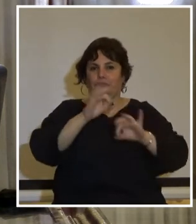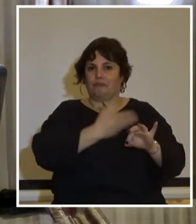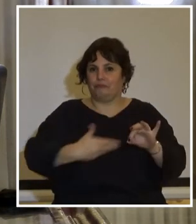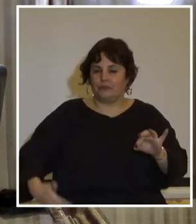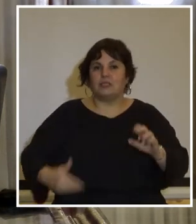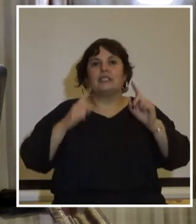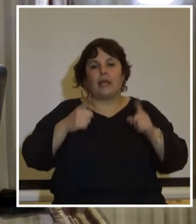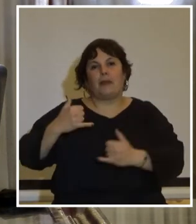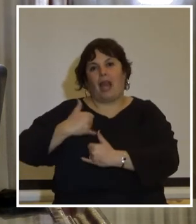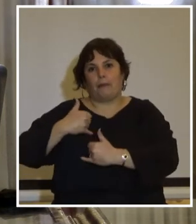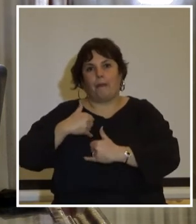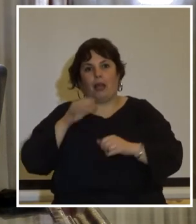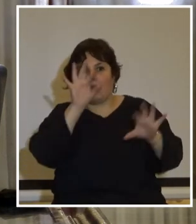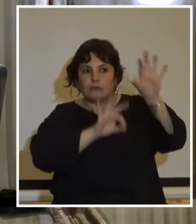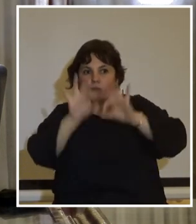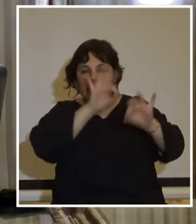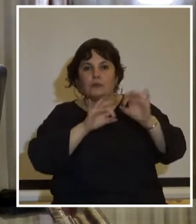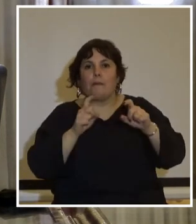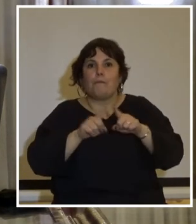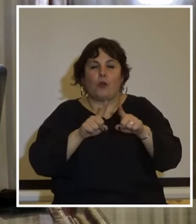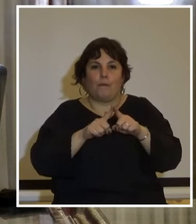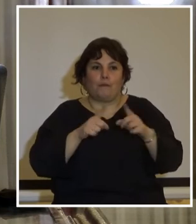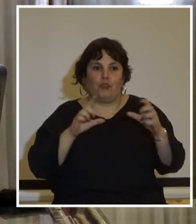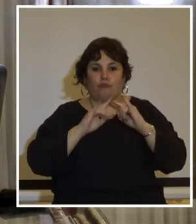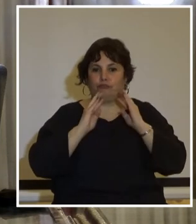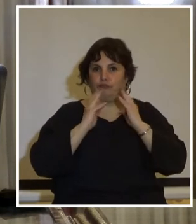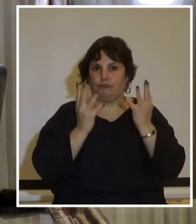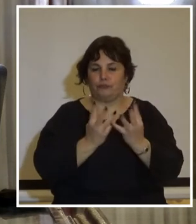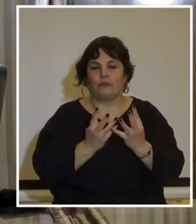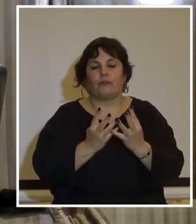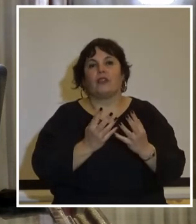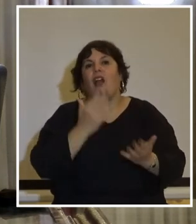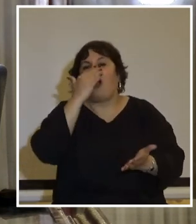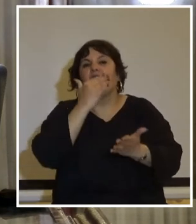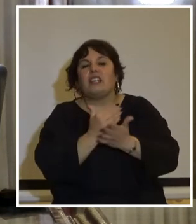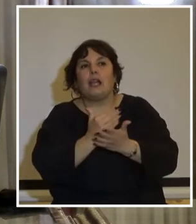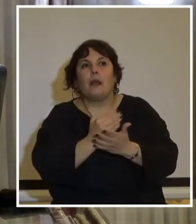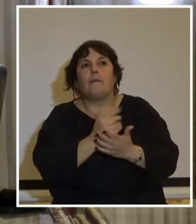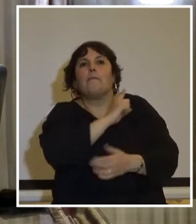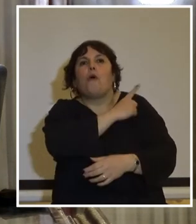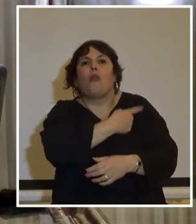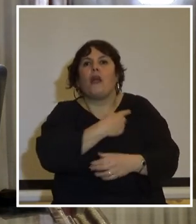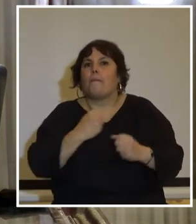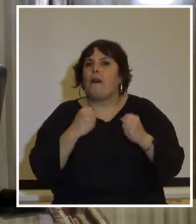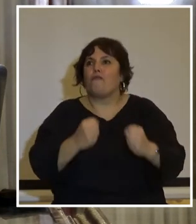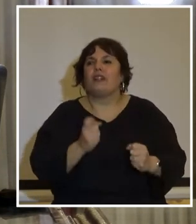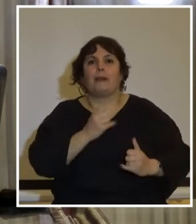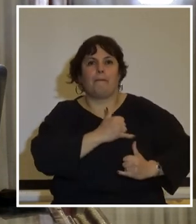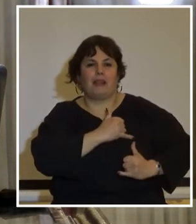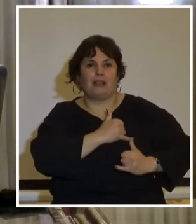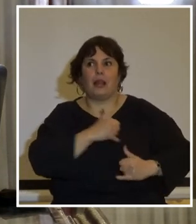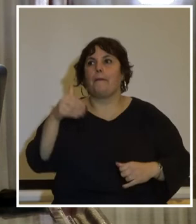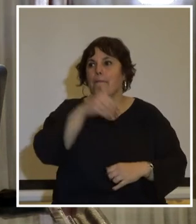luego también por las fuerzas armadas y los propios consejeros de estado el poder finalmente se había consolidado en manos militares con la